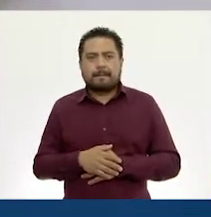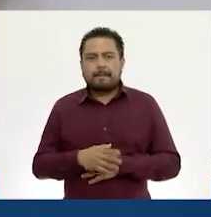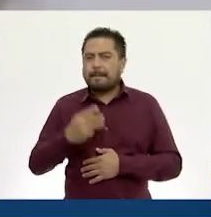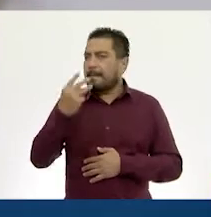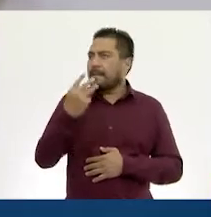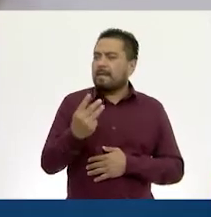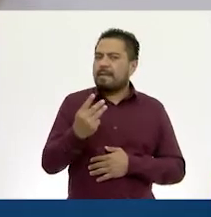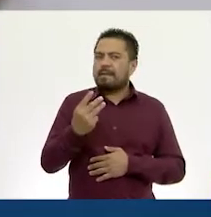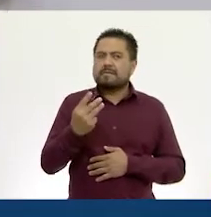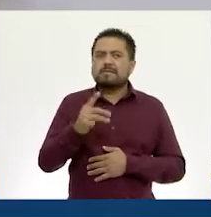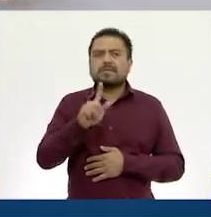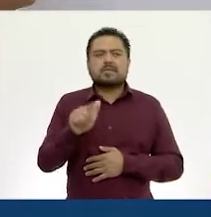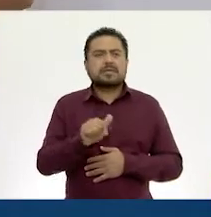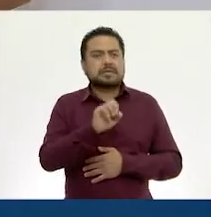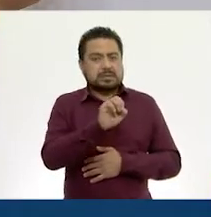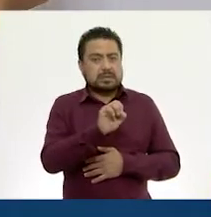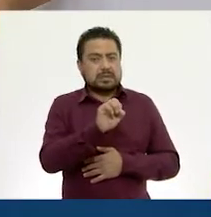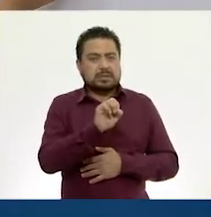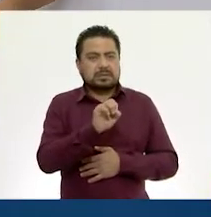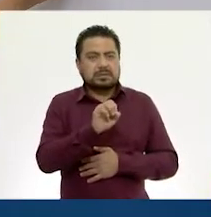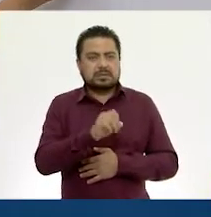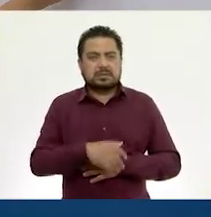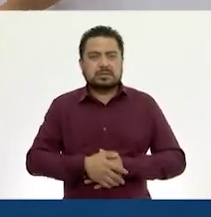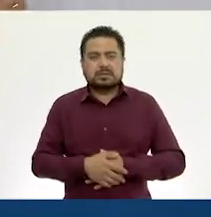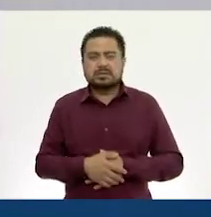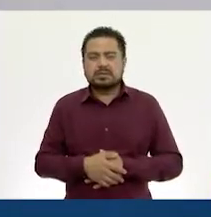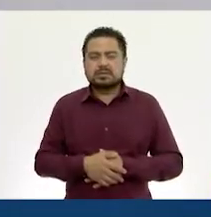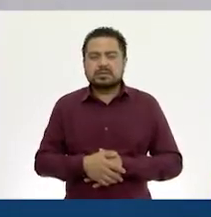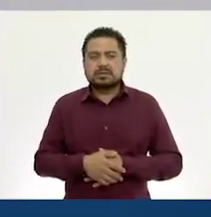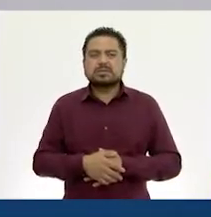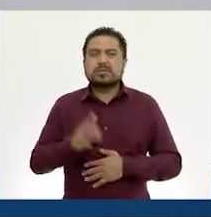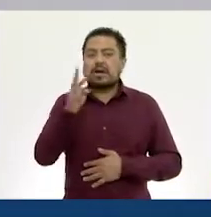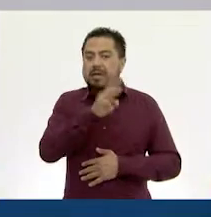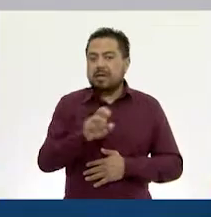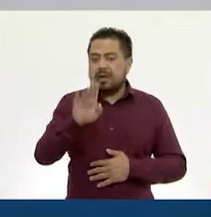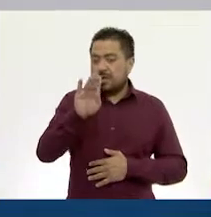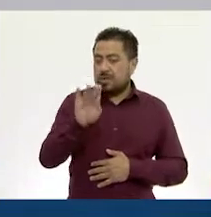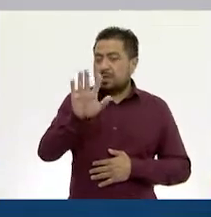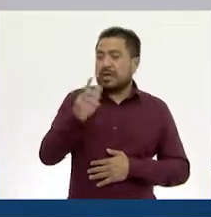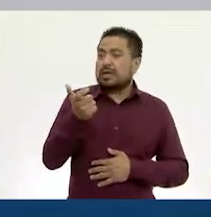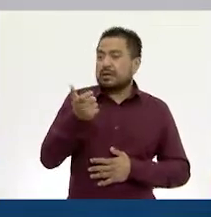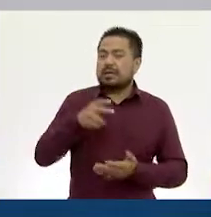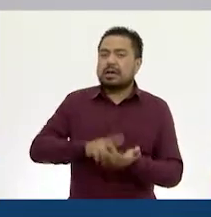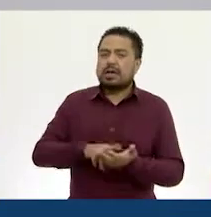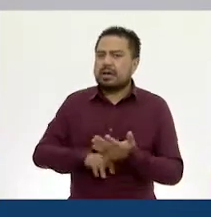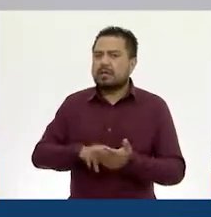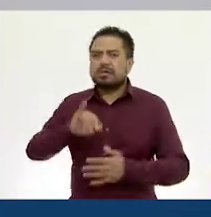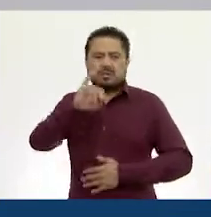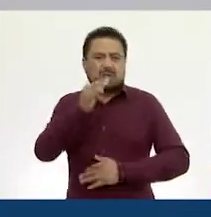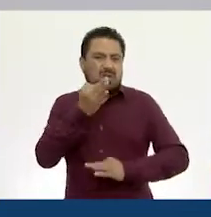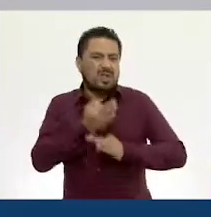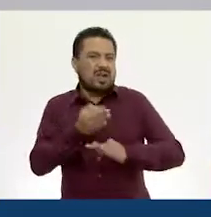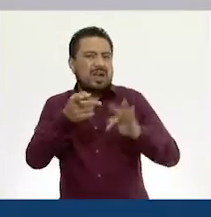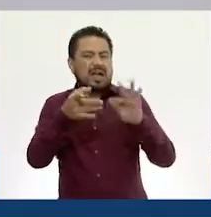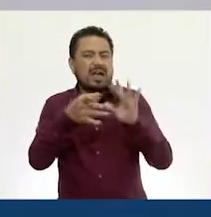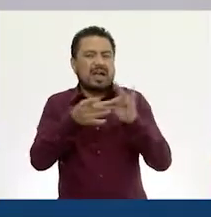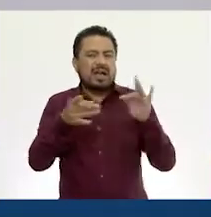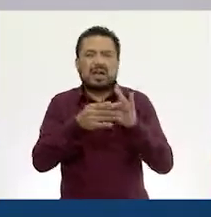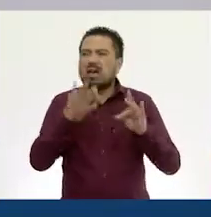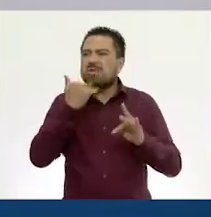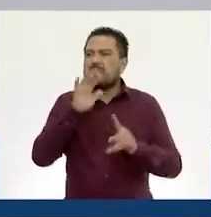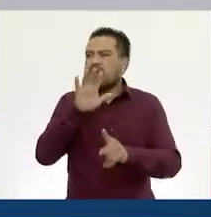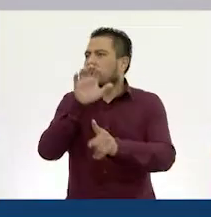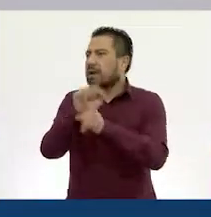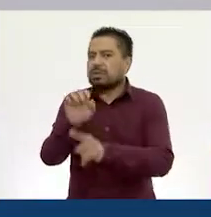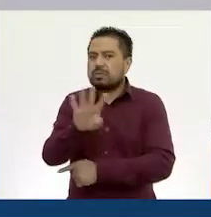y 0. Esto fue 5. 395. Sí. Entonces, pues sí, como bien dijiste, ni siquiera los